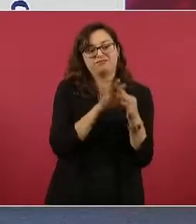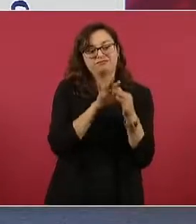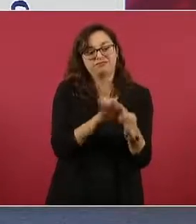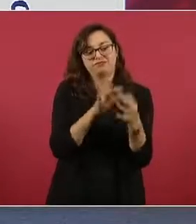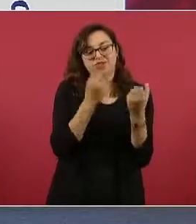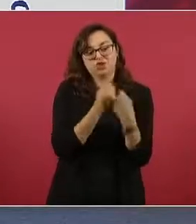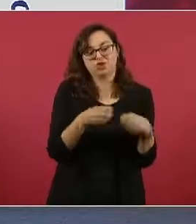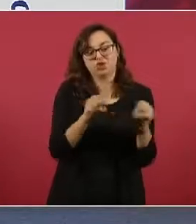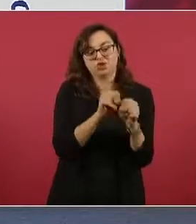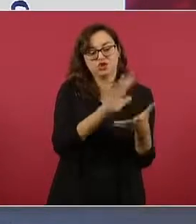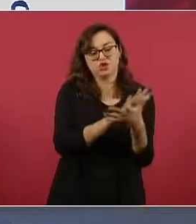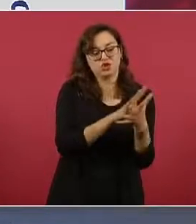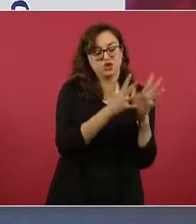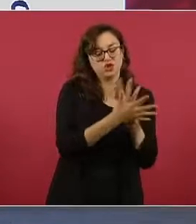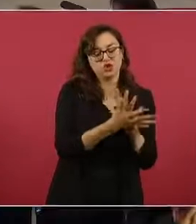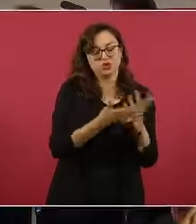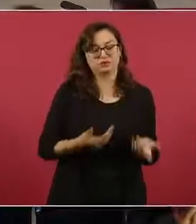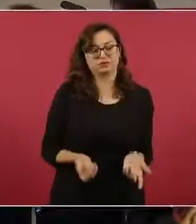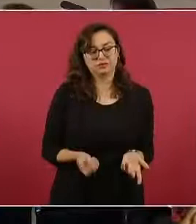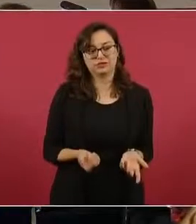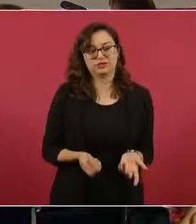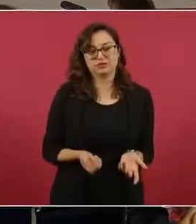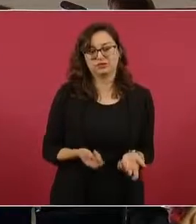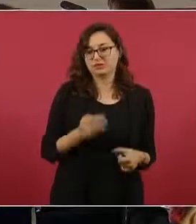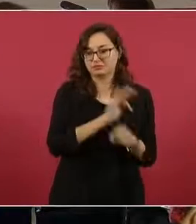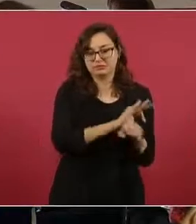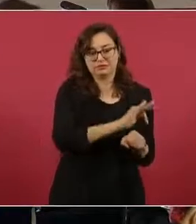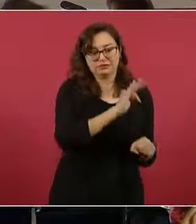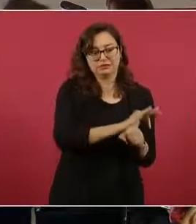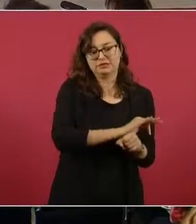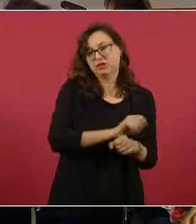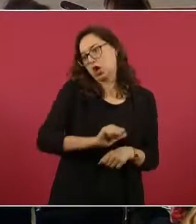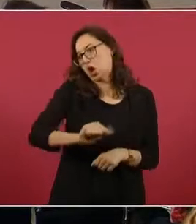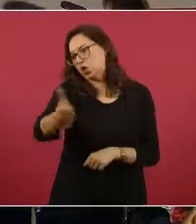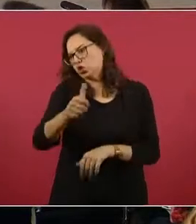Entonces, se perseguía a unos y se protegía a otros.